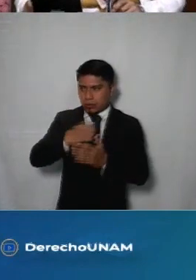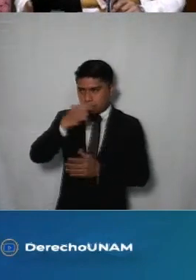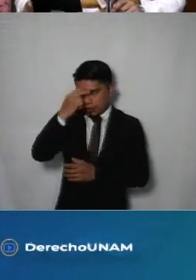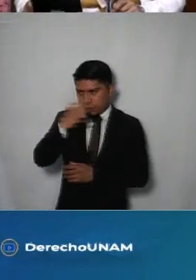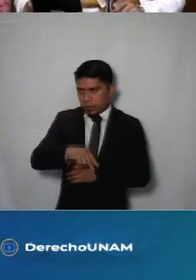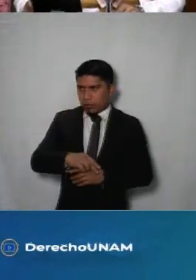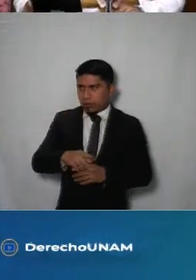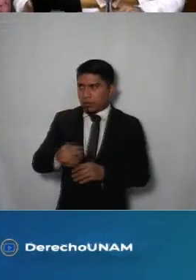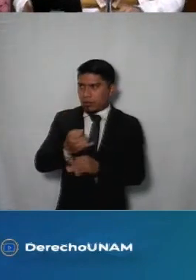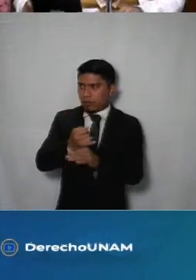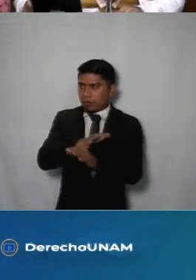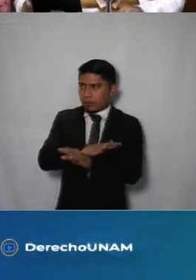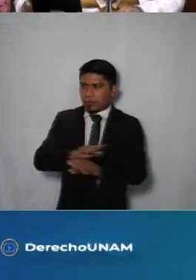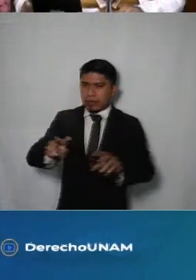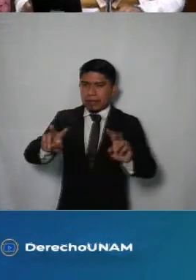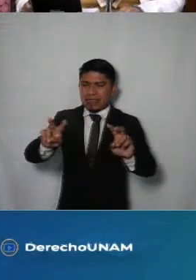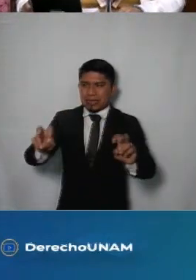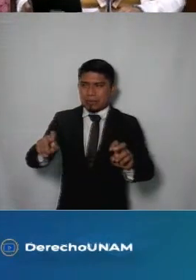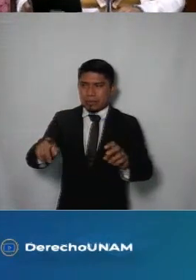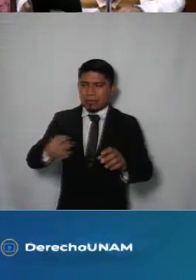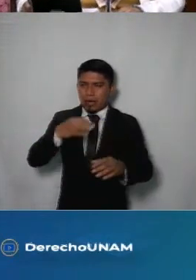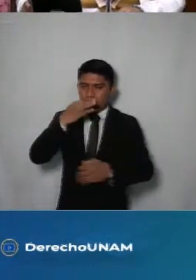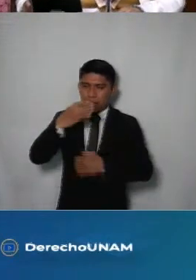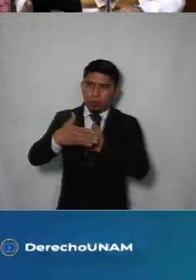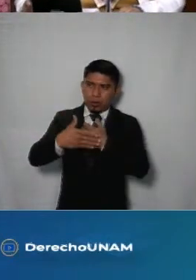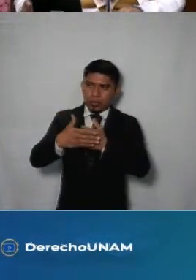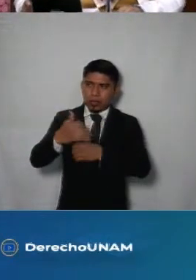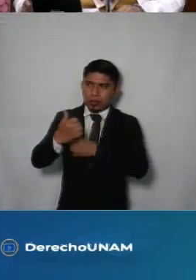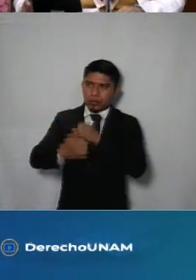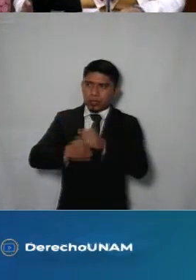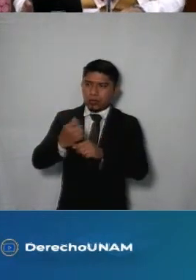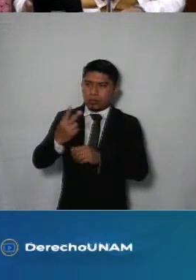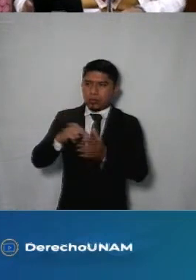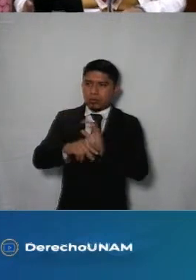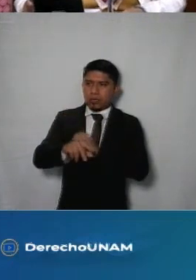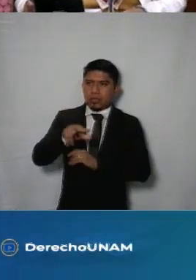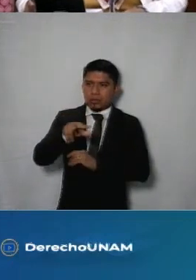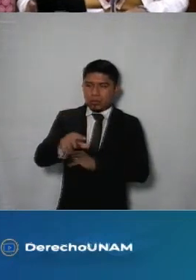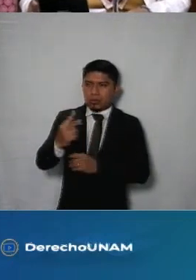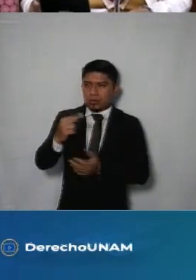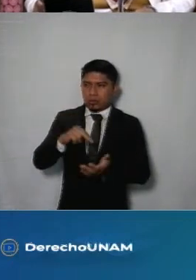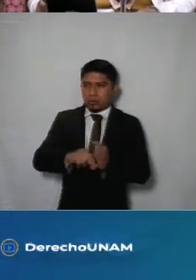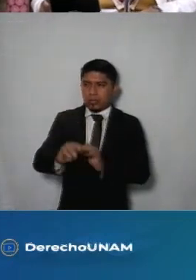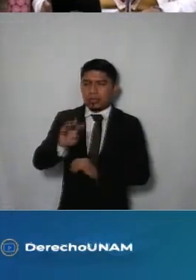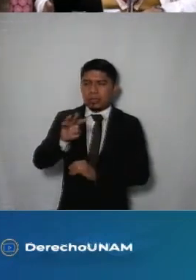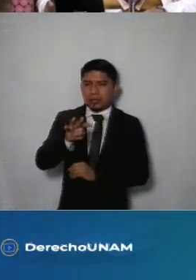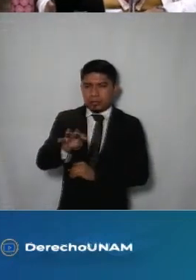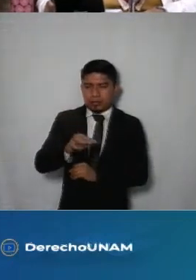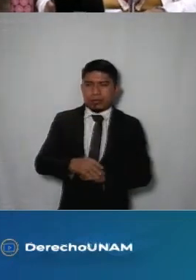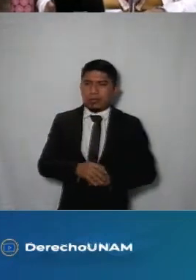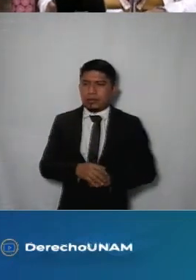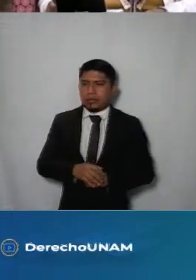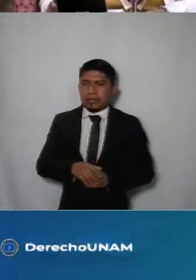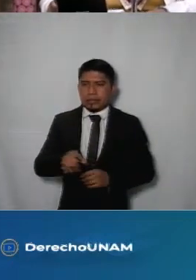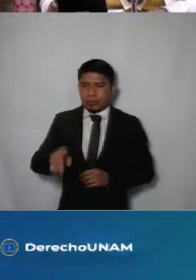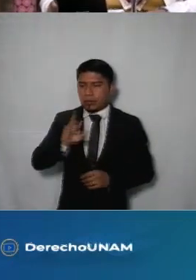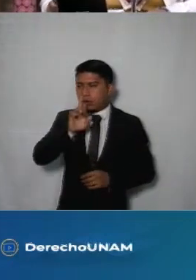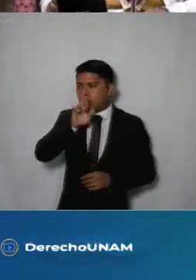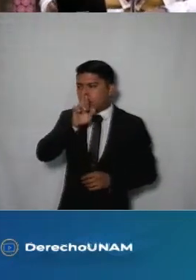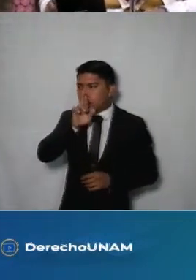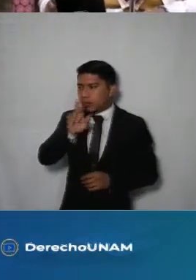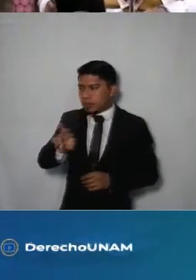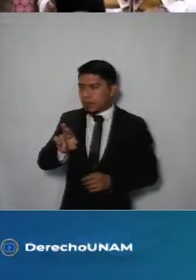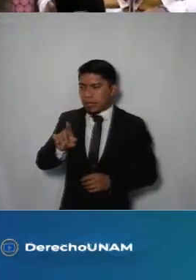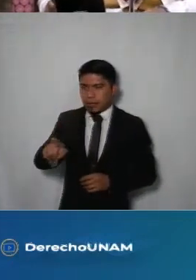de la Ciudad información relacionada con las convocatorias de los años 2018 y 2019 En su